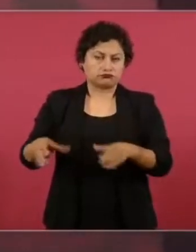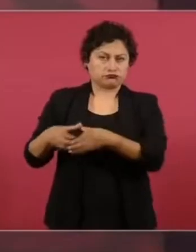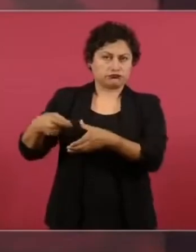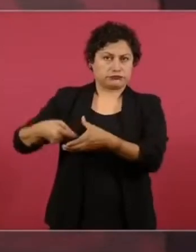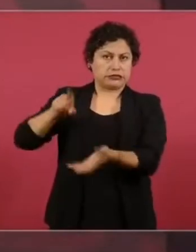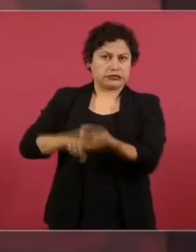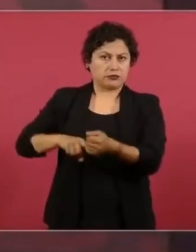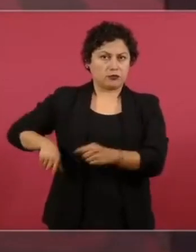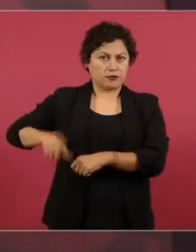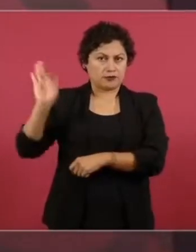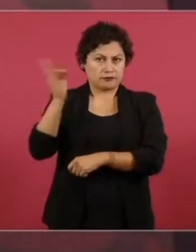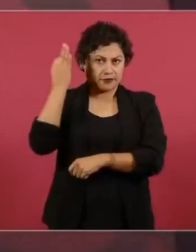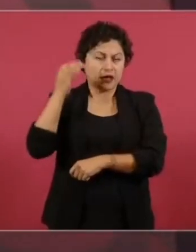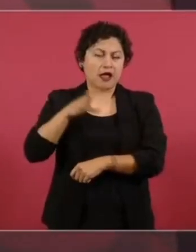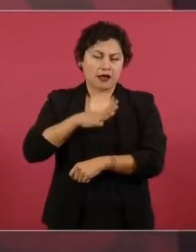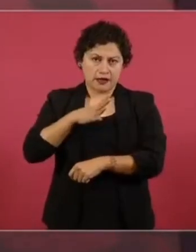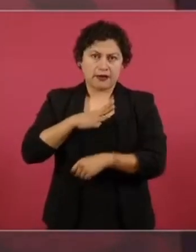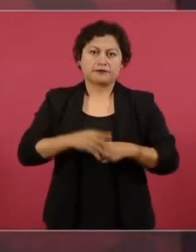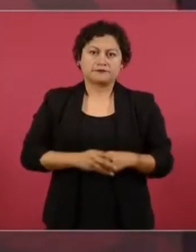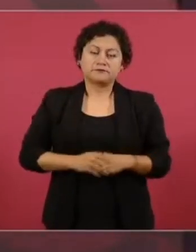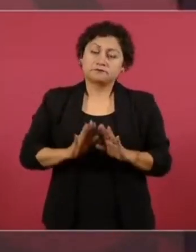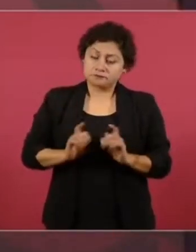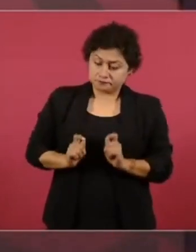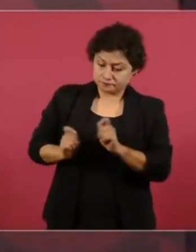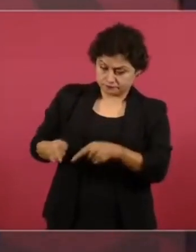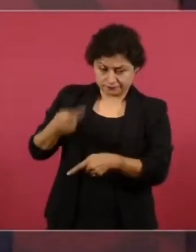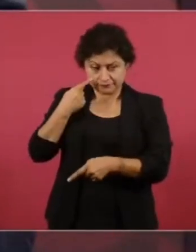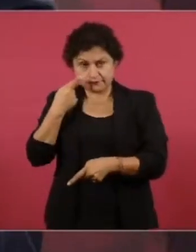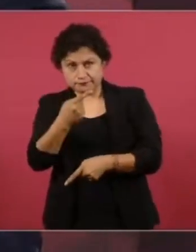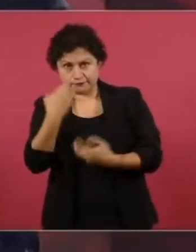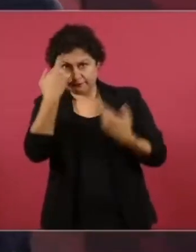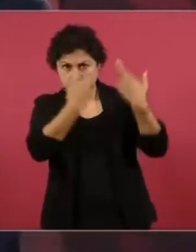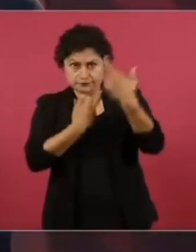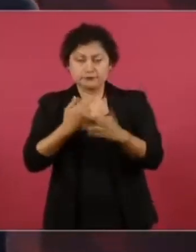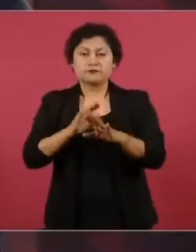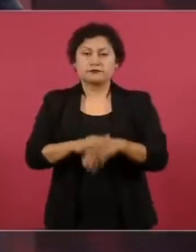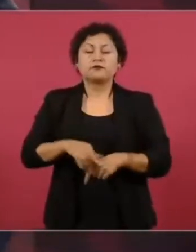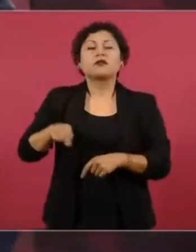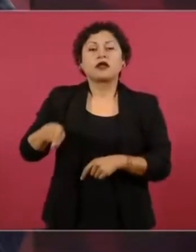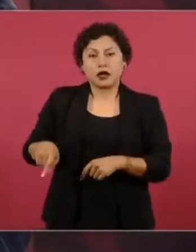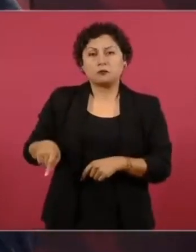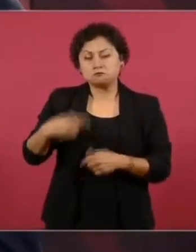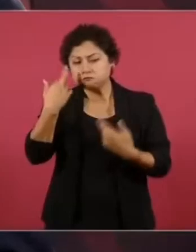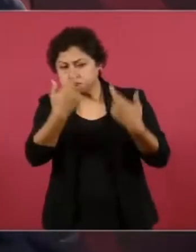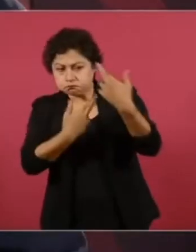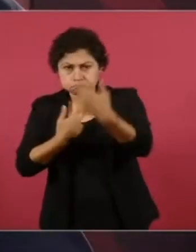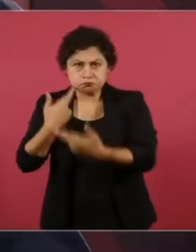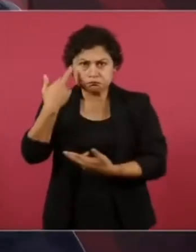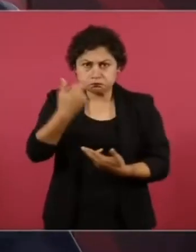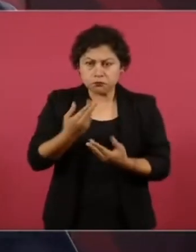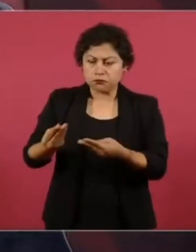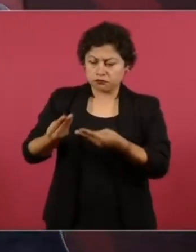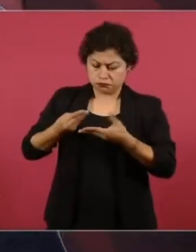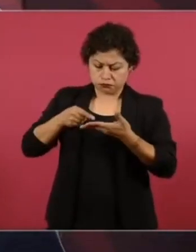Si hacen los avalúos, tiene el dinero para pagarles a los campesinos